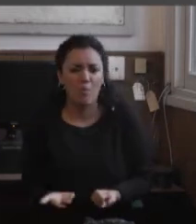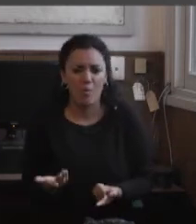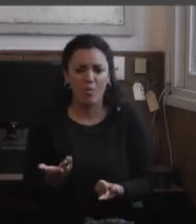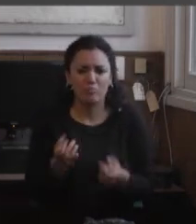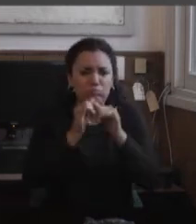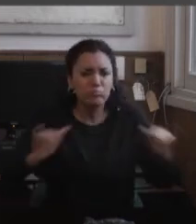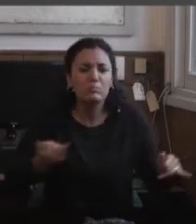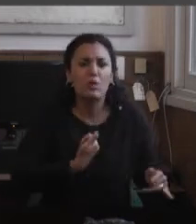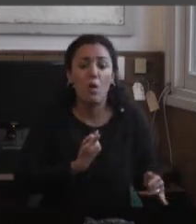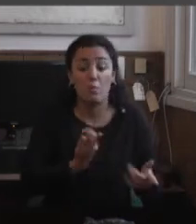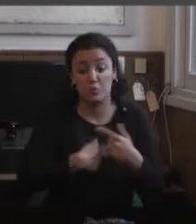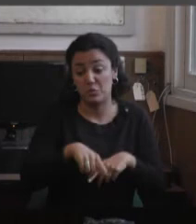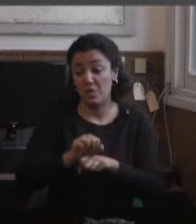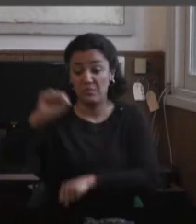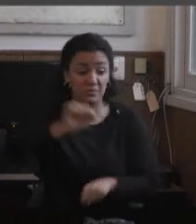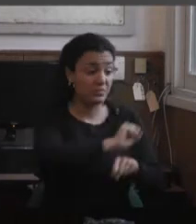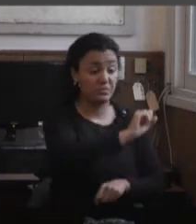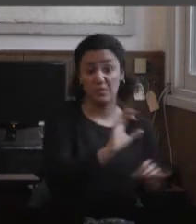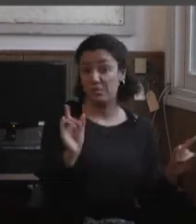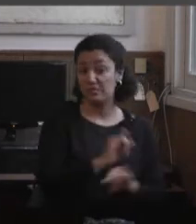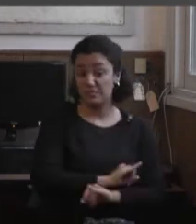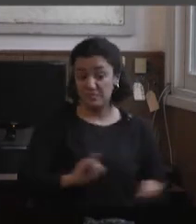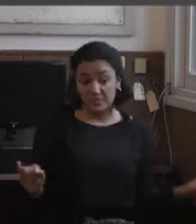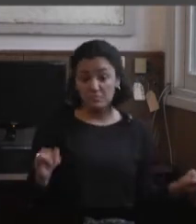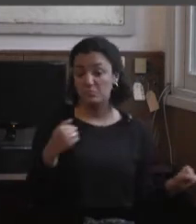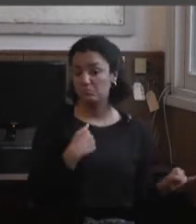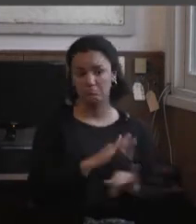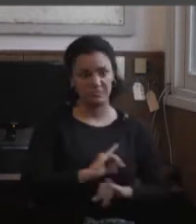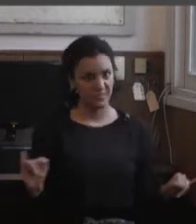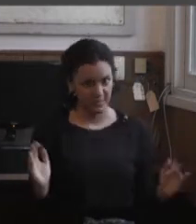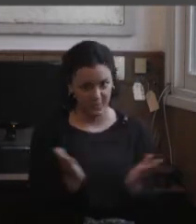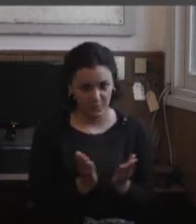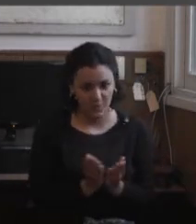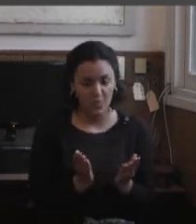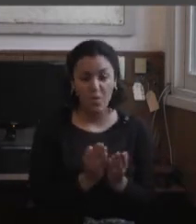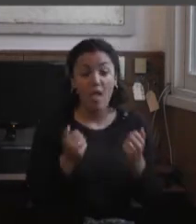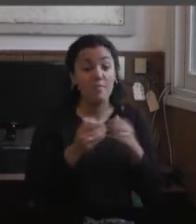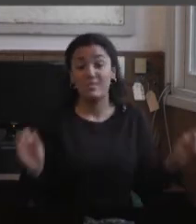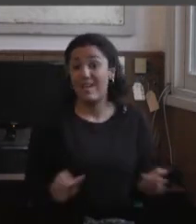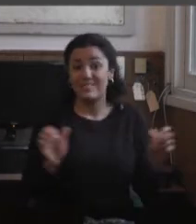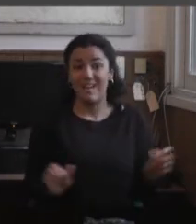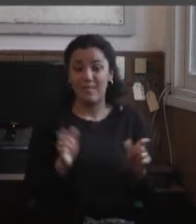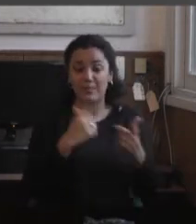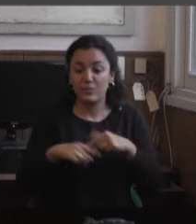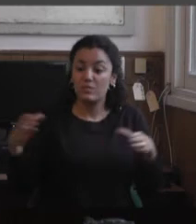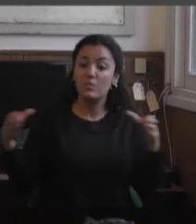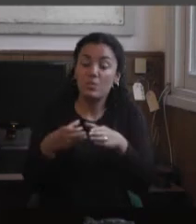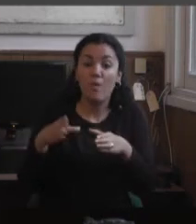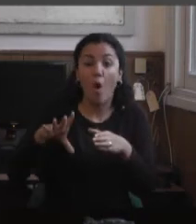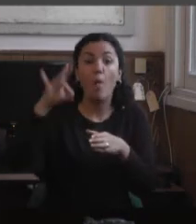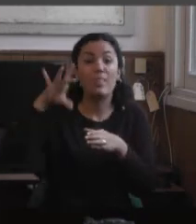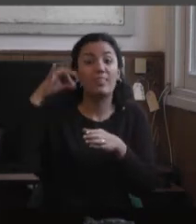las dos carreras, digo, bueno, listo. Dejo de seguir estudiando y empiezo a hacer algo. Y empezamos a armar con otras compañeras un seminario optativo.